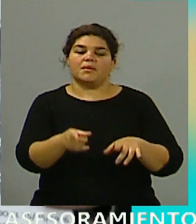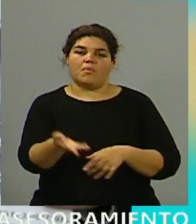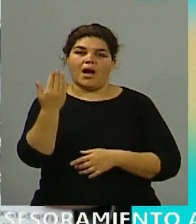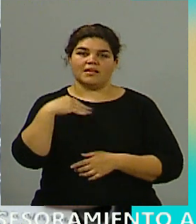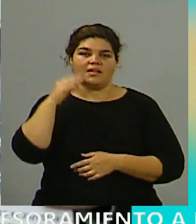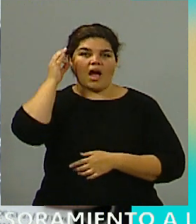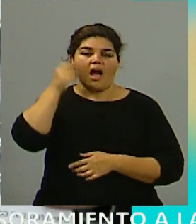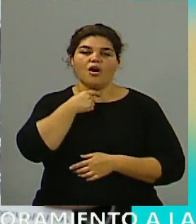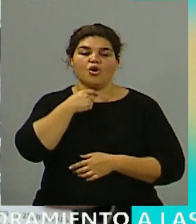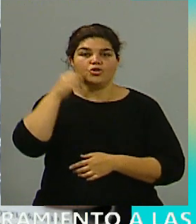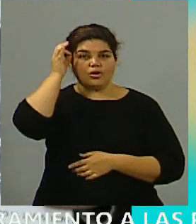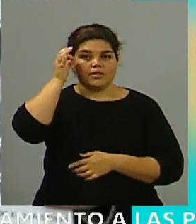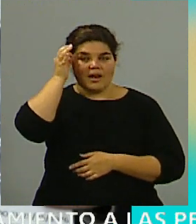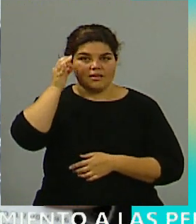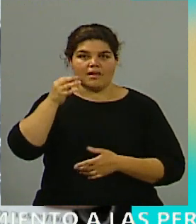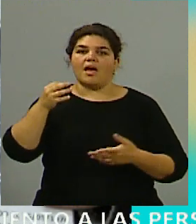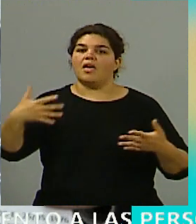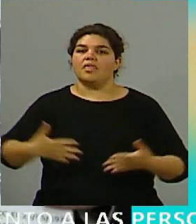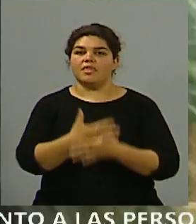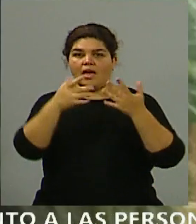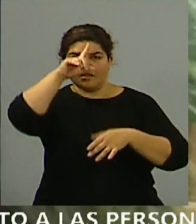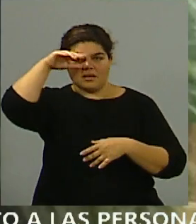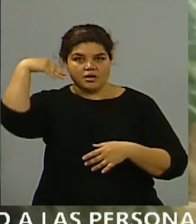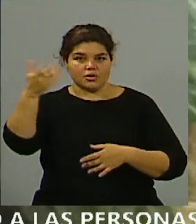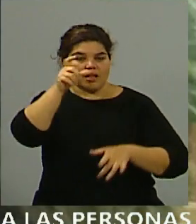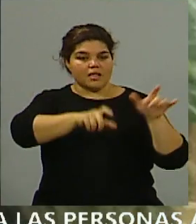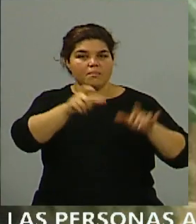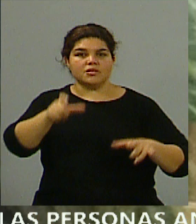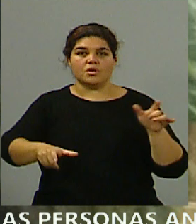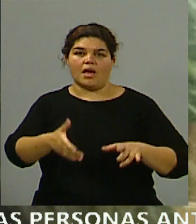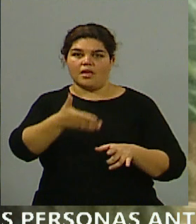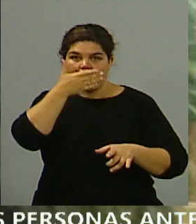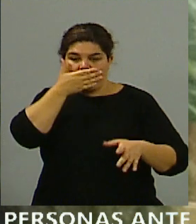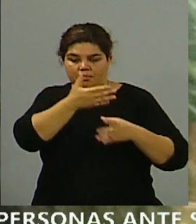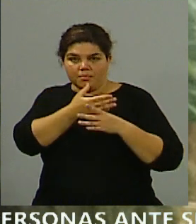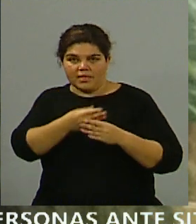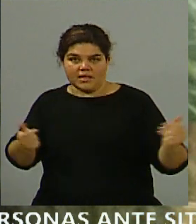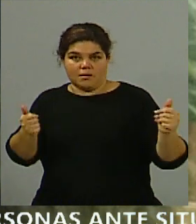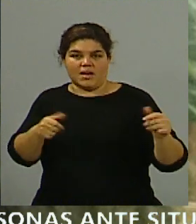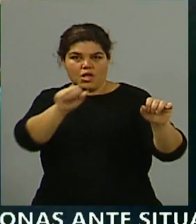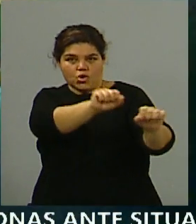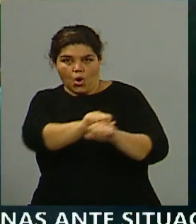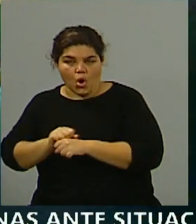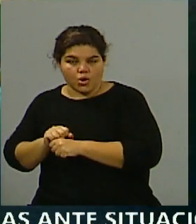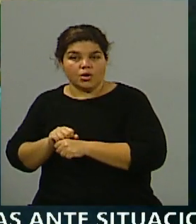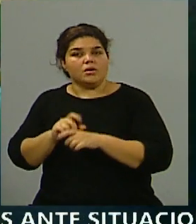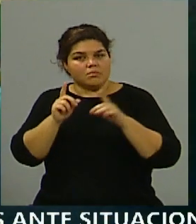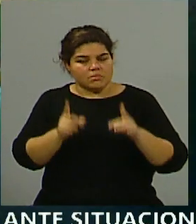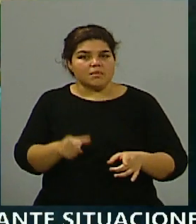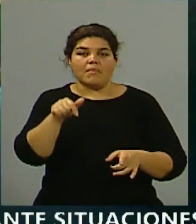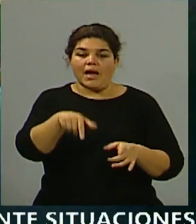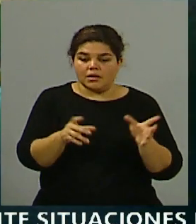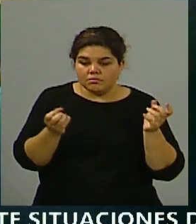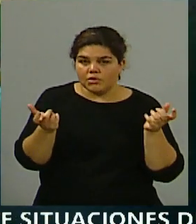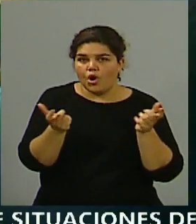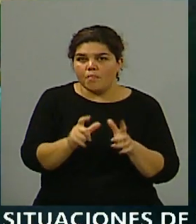Internacional de las Víctimas de Desaparición Forzada en donde se constituyó esta comisión provincial que tiene por